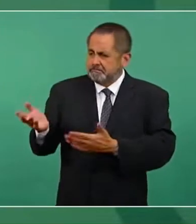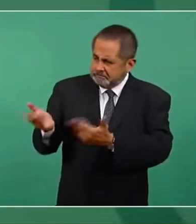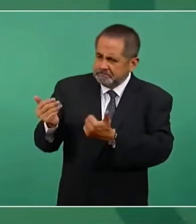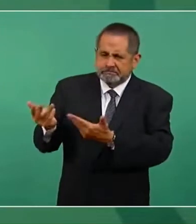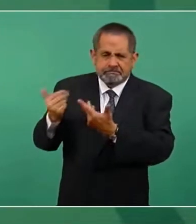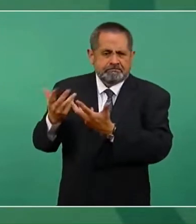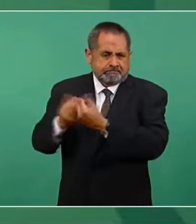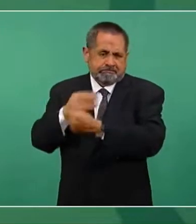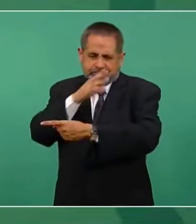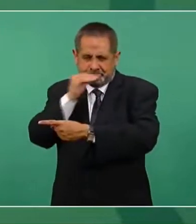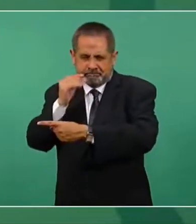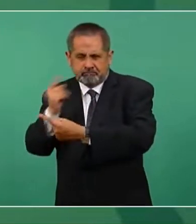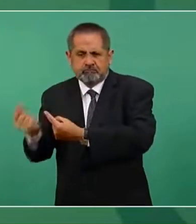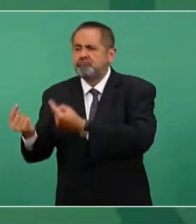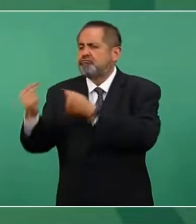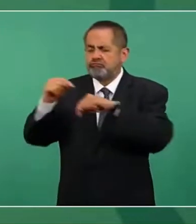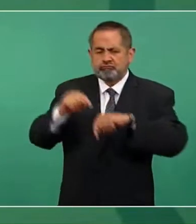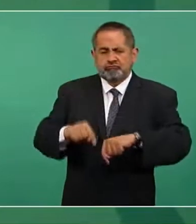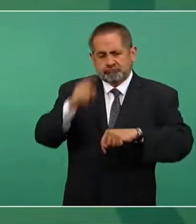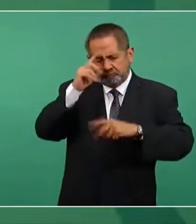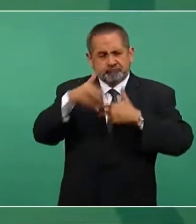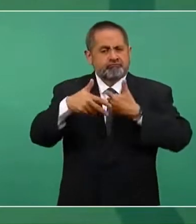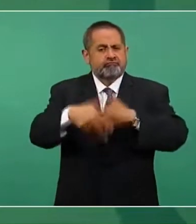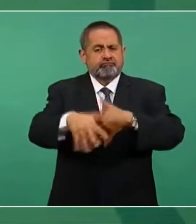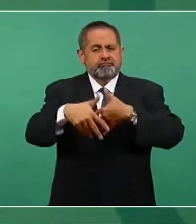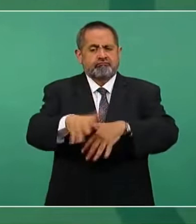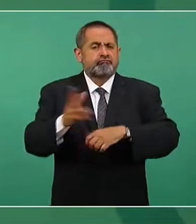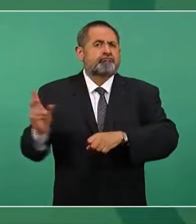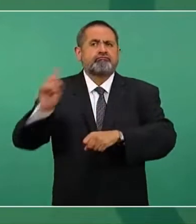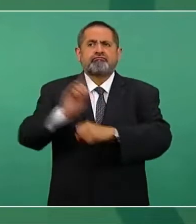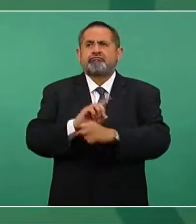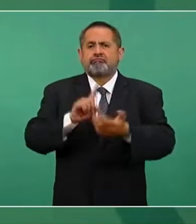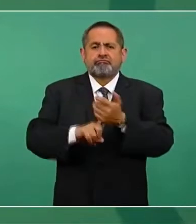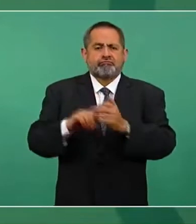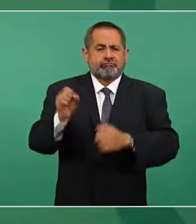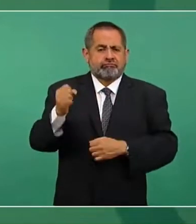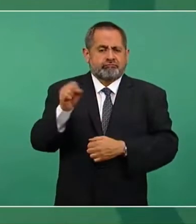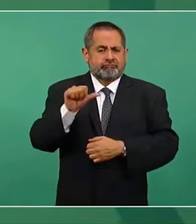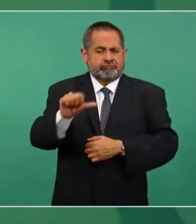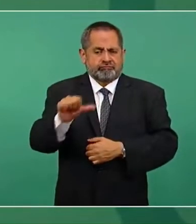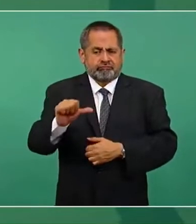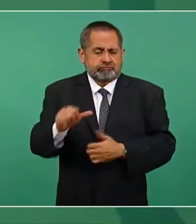del desfile del 16 de septiembre